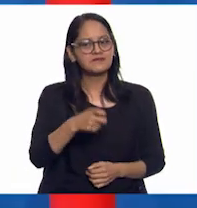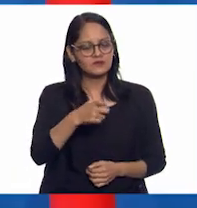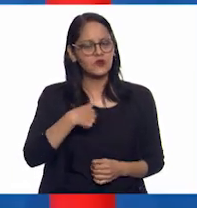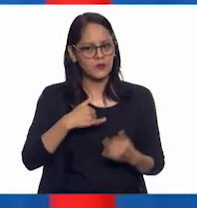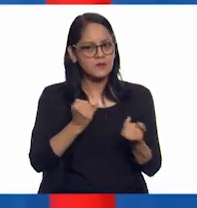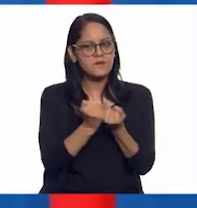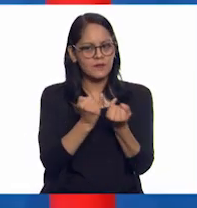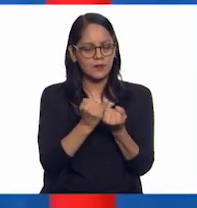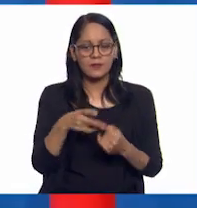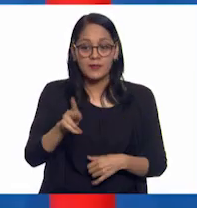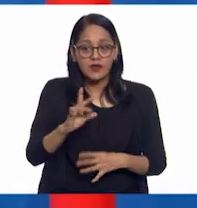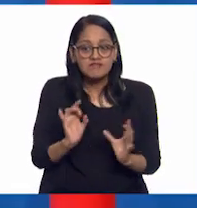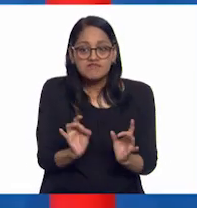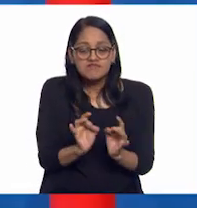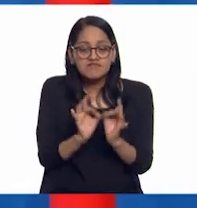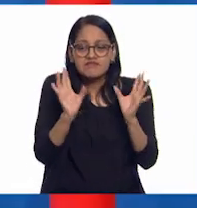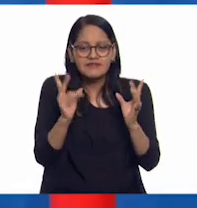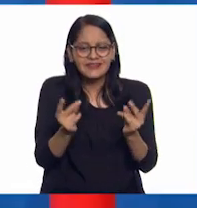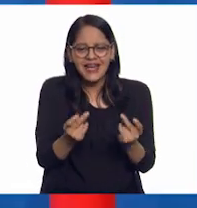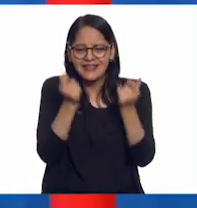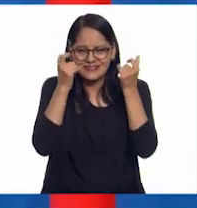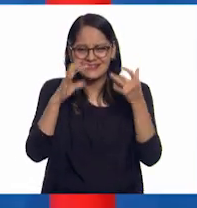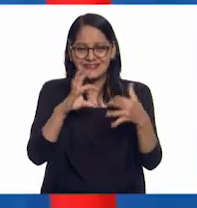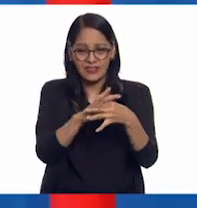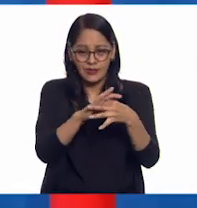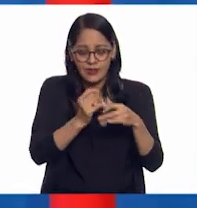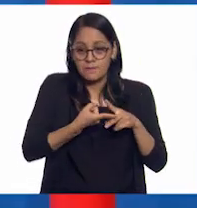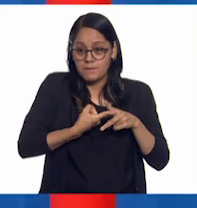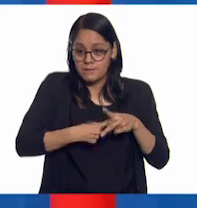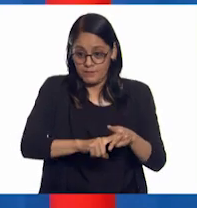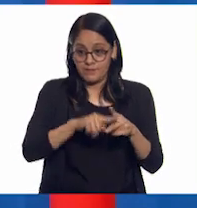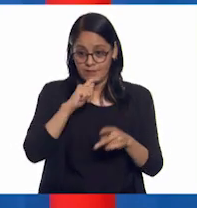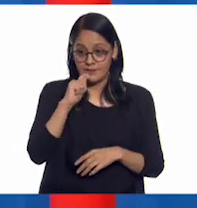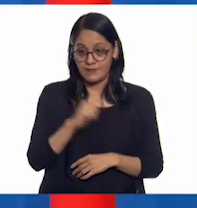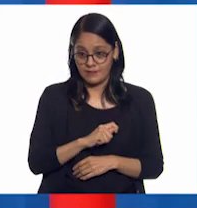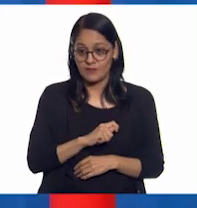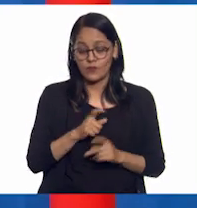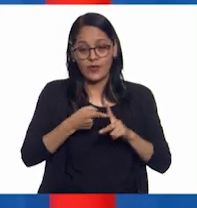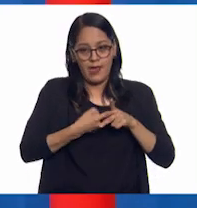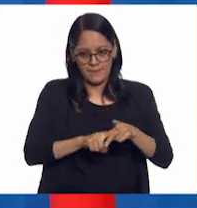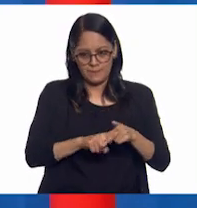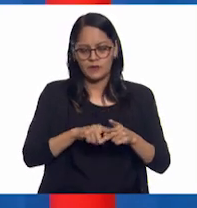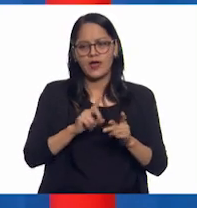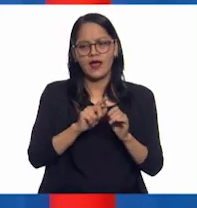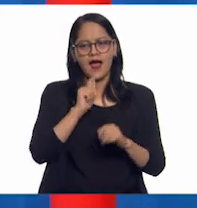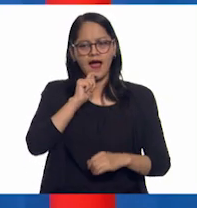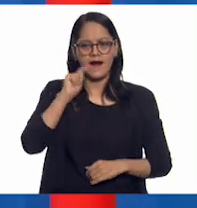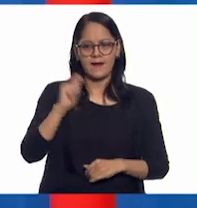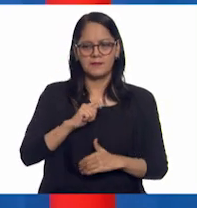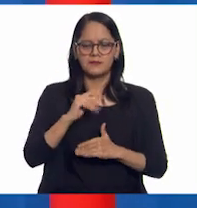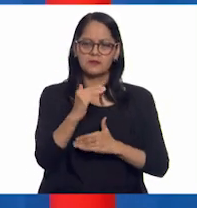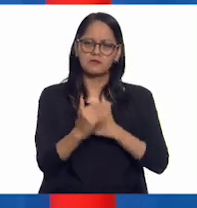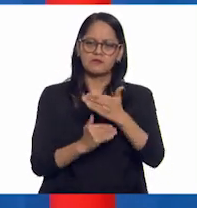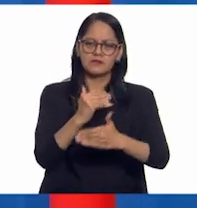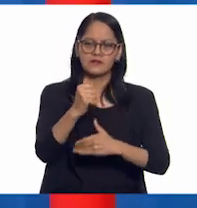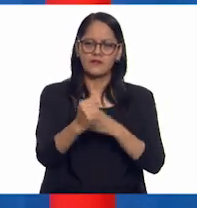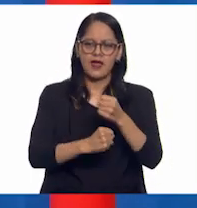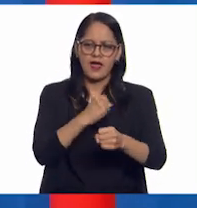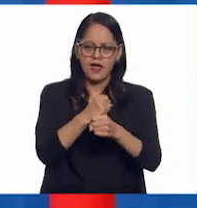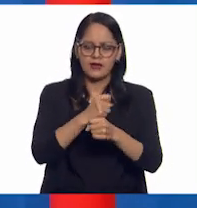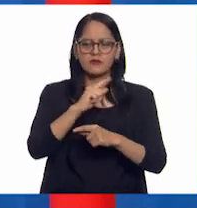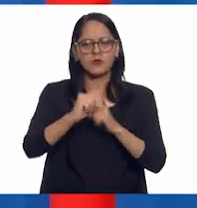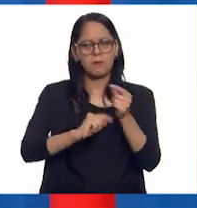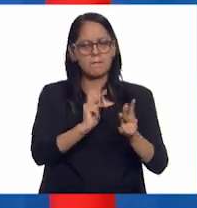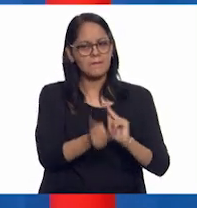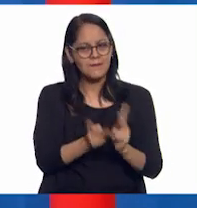pero ese chispazo así instantáneo es solamente el comienzo, ¿no? Ya que una amistad puede desarrollarse a través de los años, evolucionando con cada